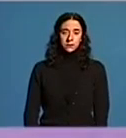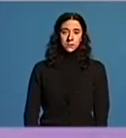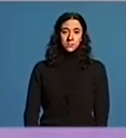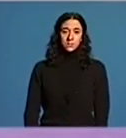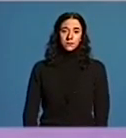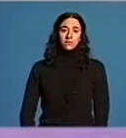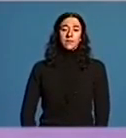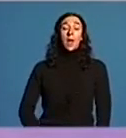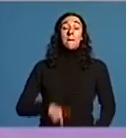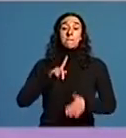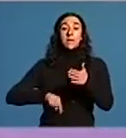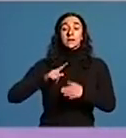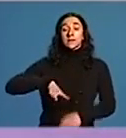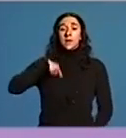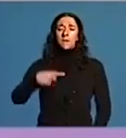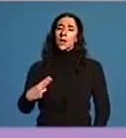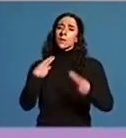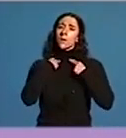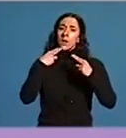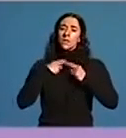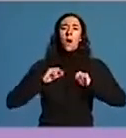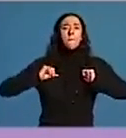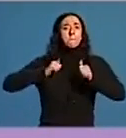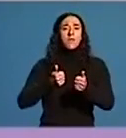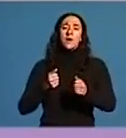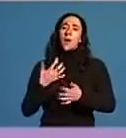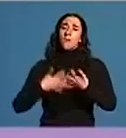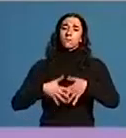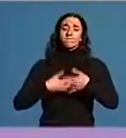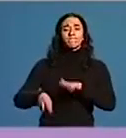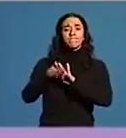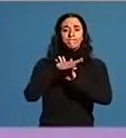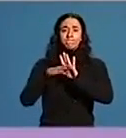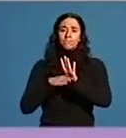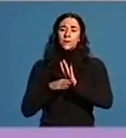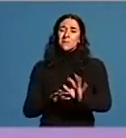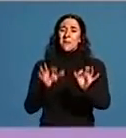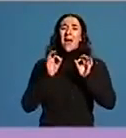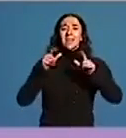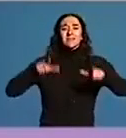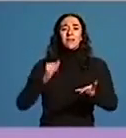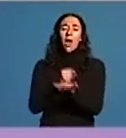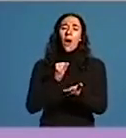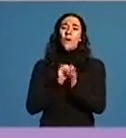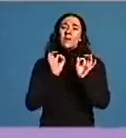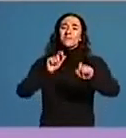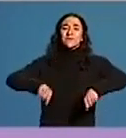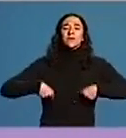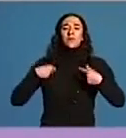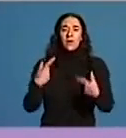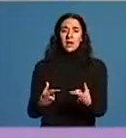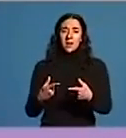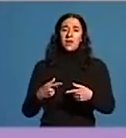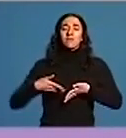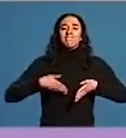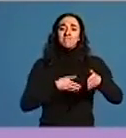O próximo mes a deputación porá en marcha en Guitiriza a primeira aula da natureza das tres que a institución crearán as reservas da biosfera,